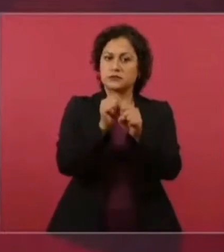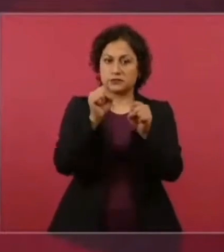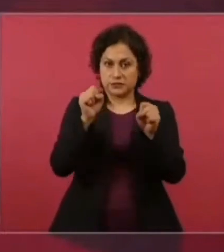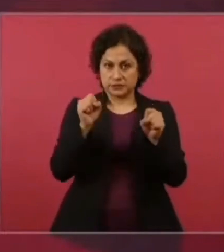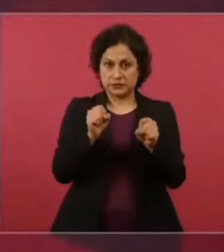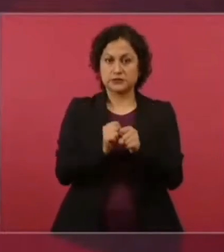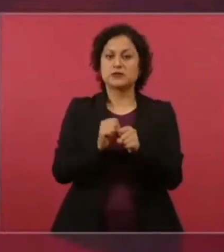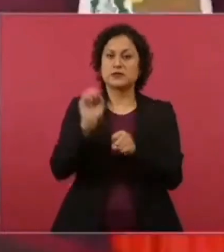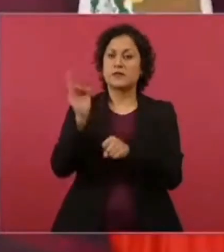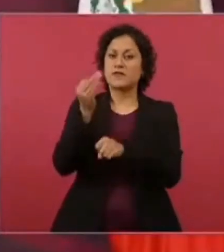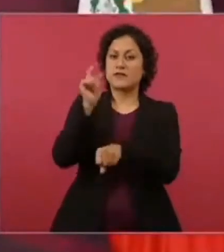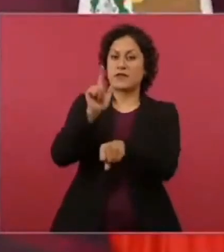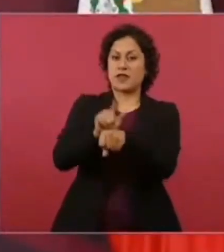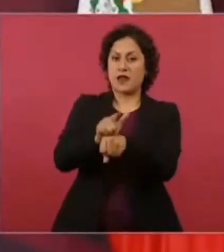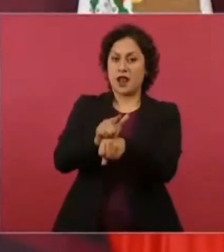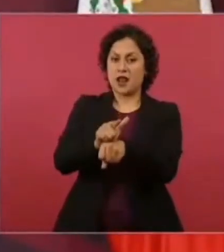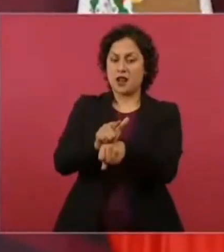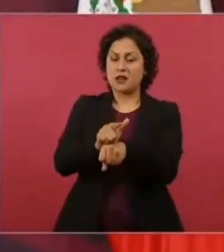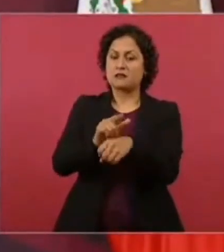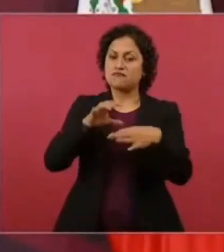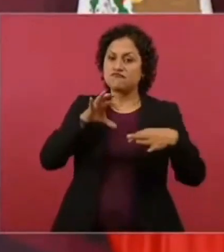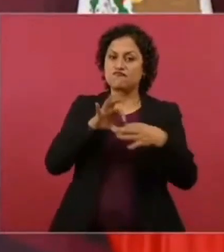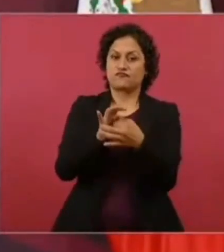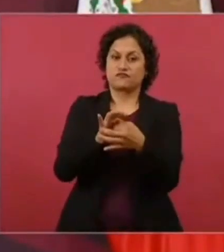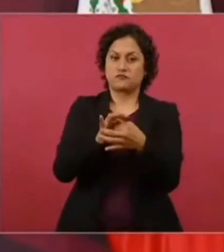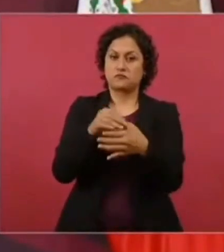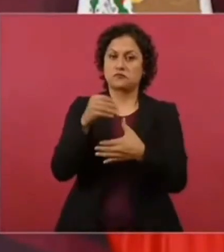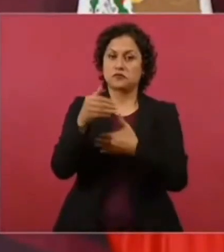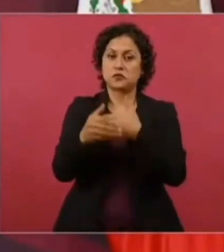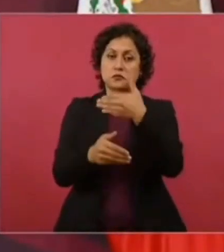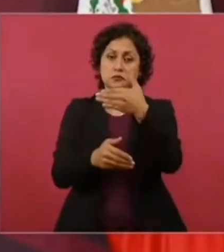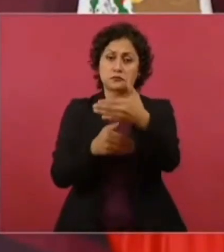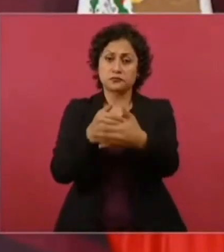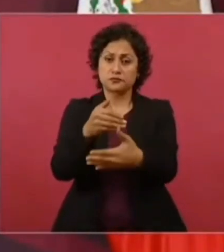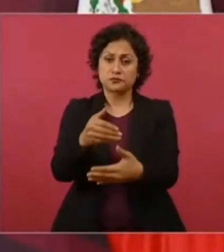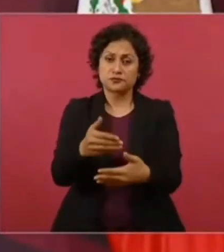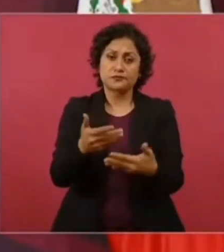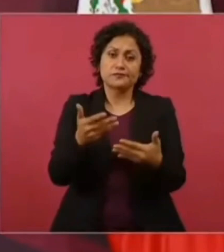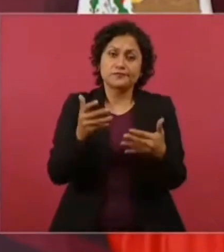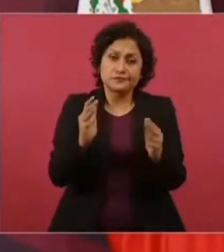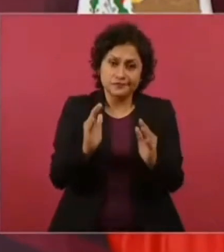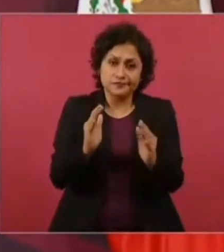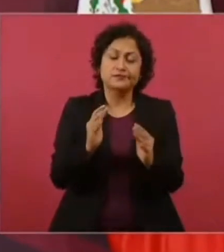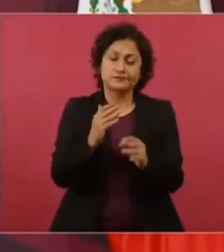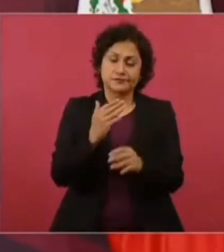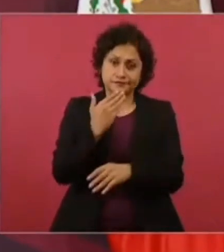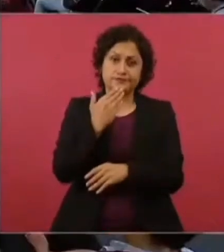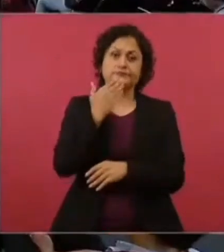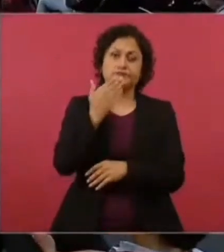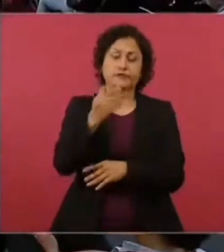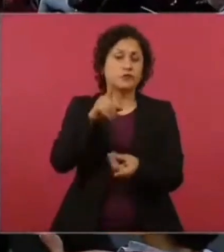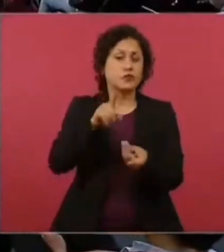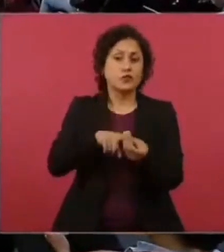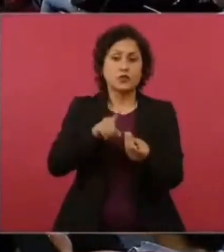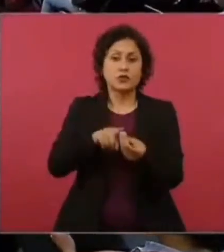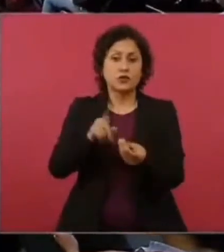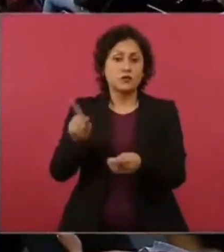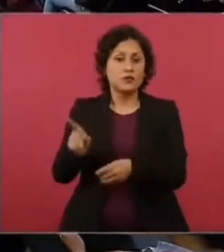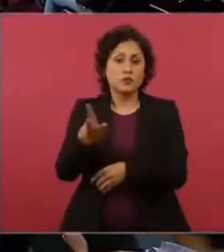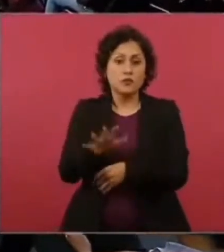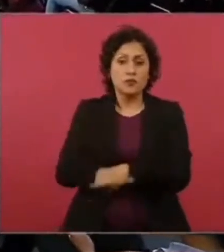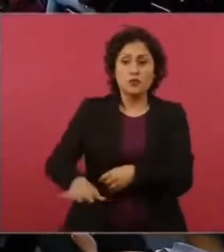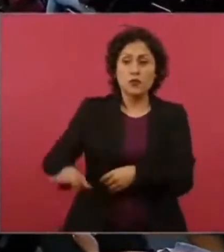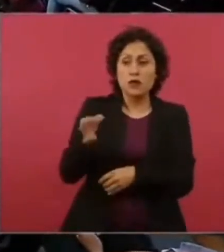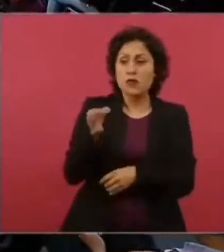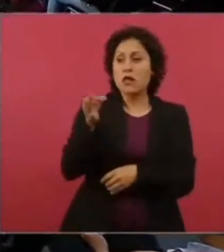con todas sus limitaciones, siguió funcionando bien en los pueblos más marginados.